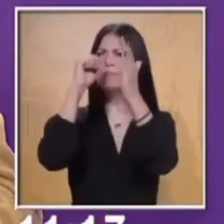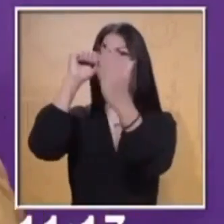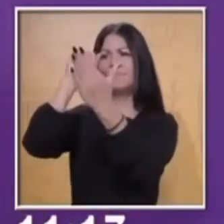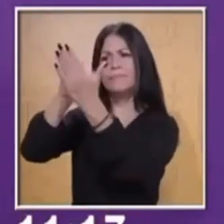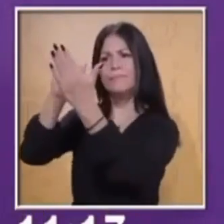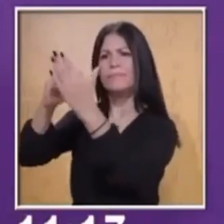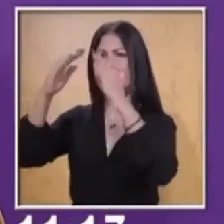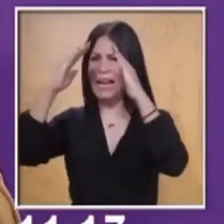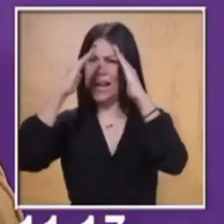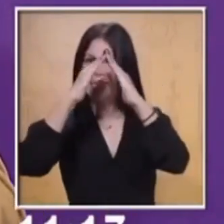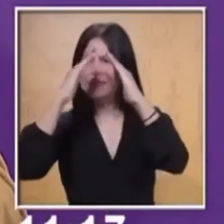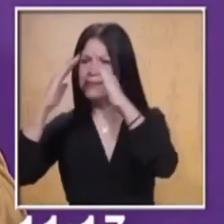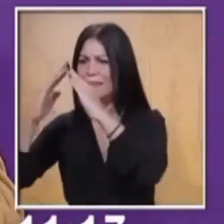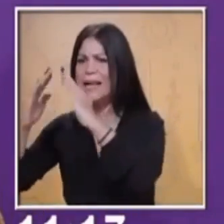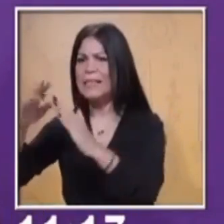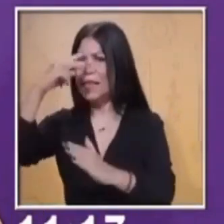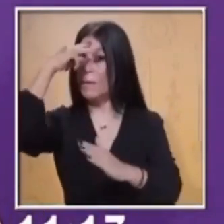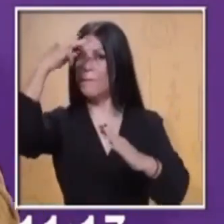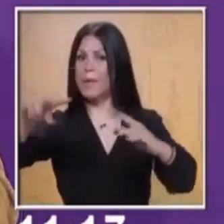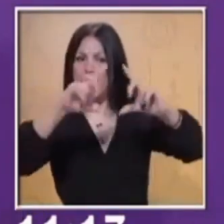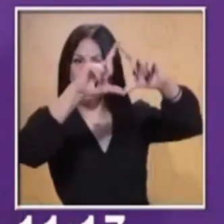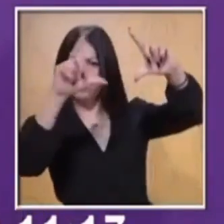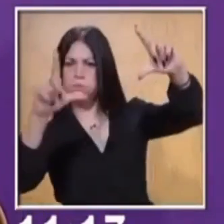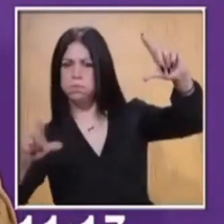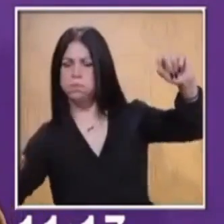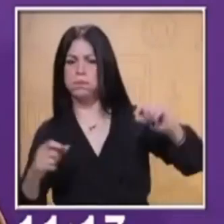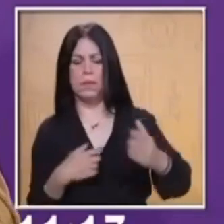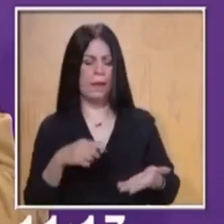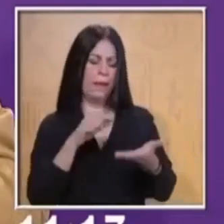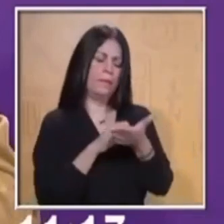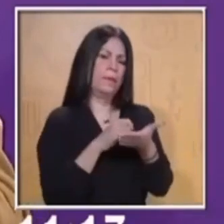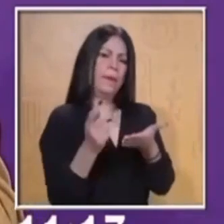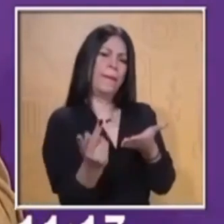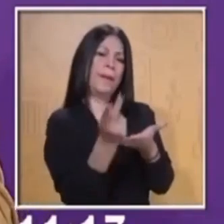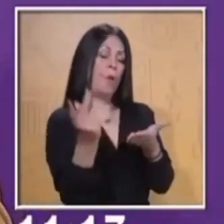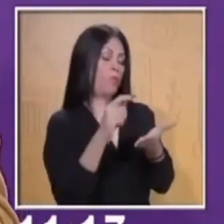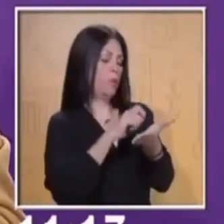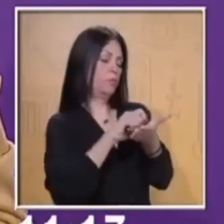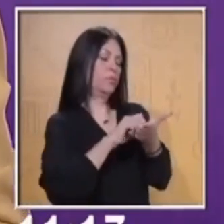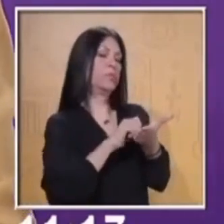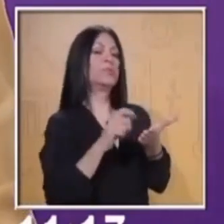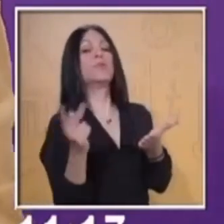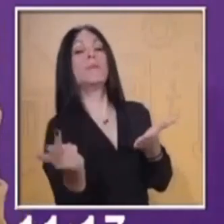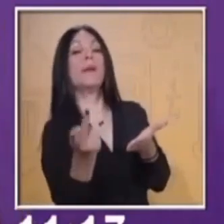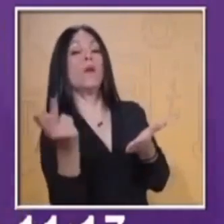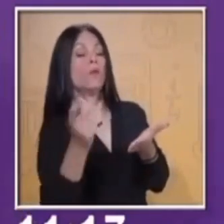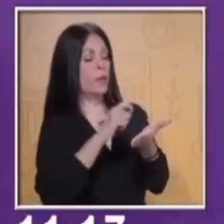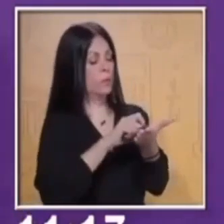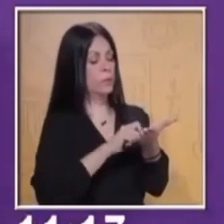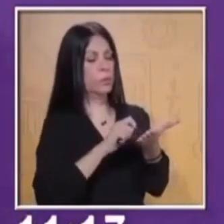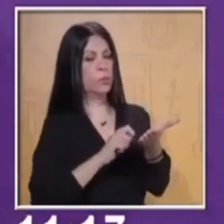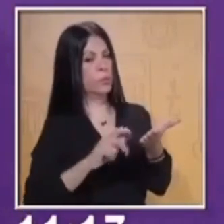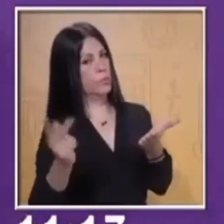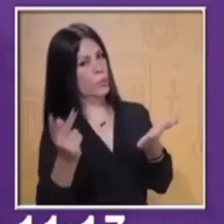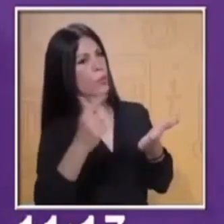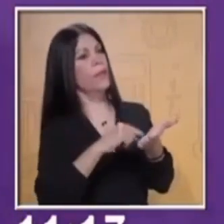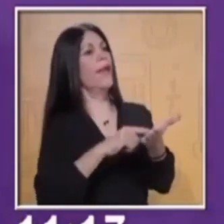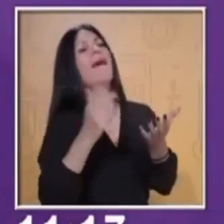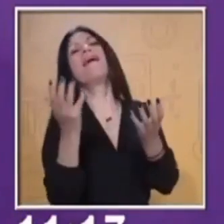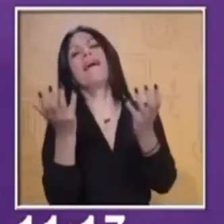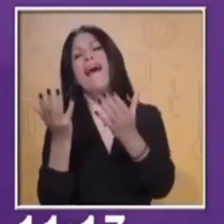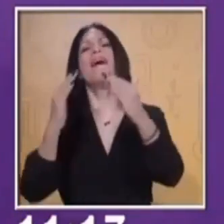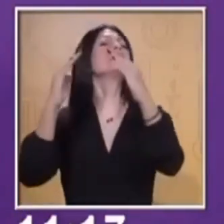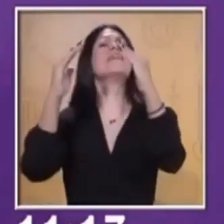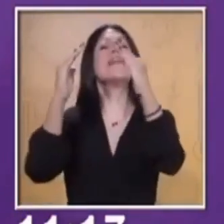los mexicanos, qué necesidades tenemos, qué actividades tenemos, cómo vivimos, en qué actividades socioeconómicas también